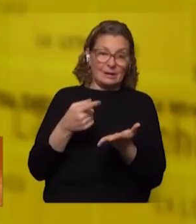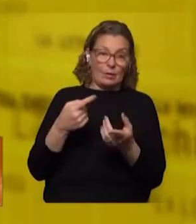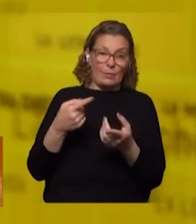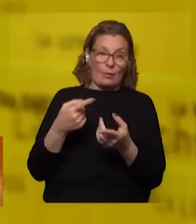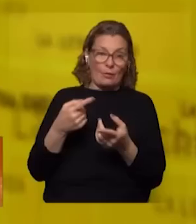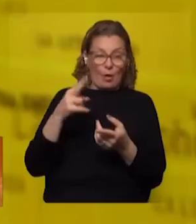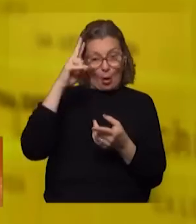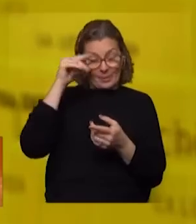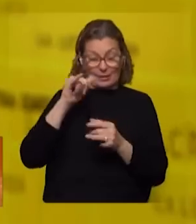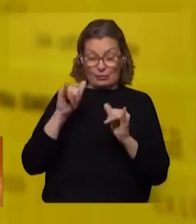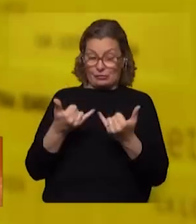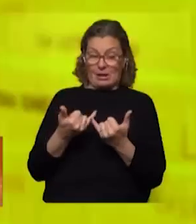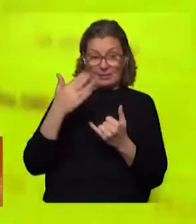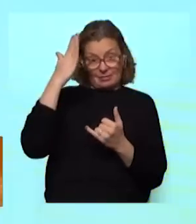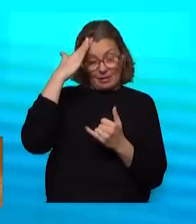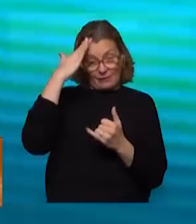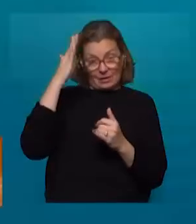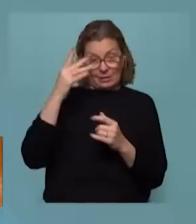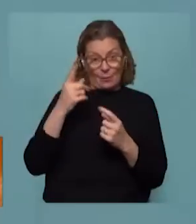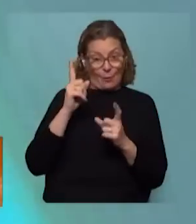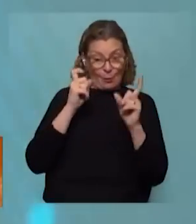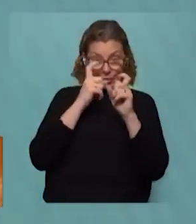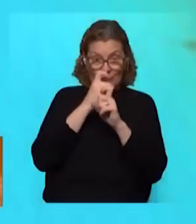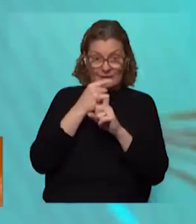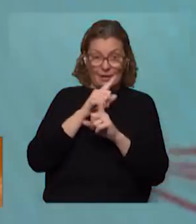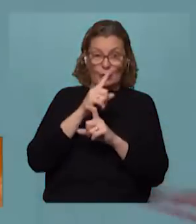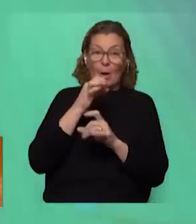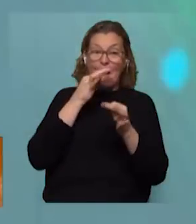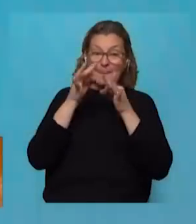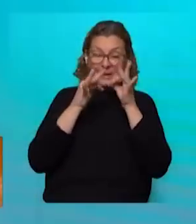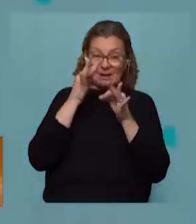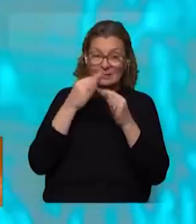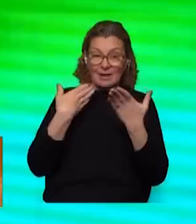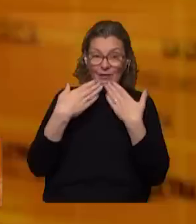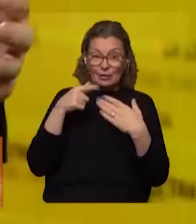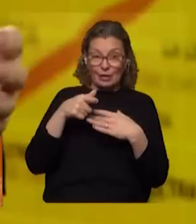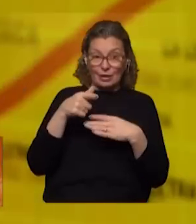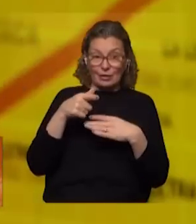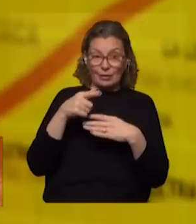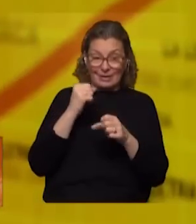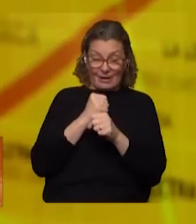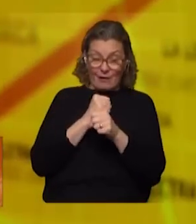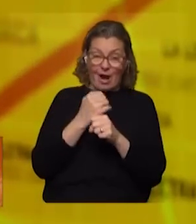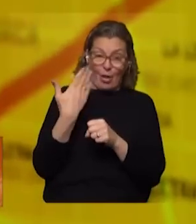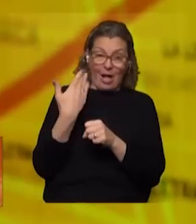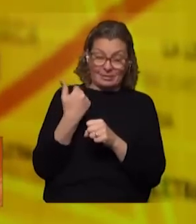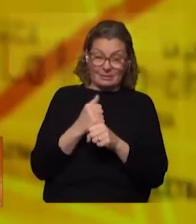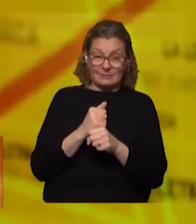es algo que le hace difícil no pronunciarse porque está hablando de lo que él ha gestionado ¿no?